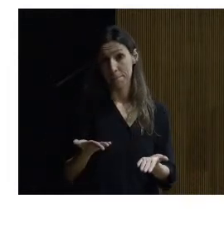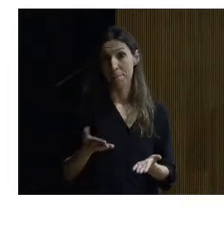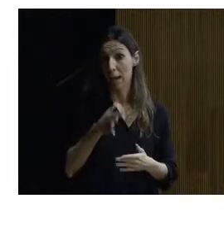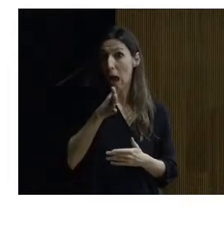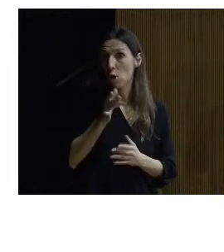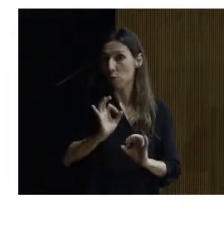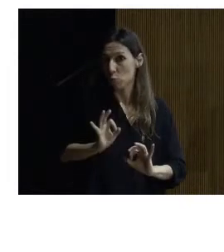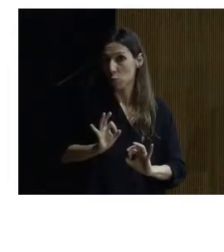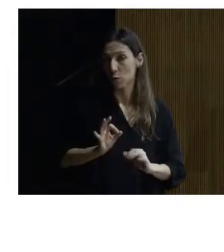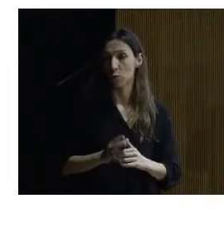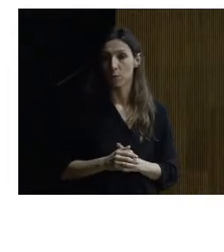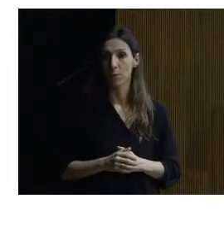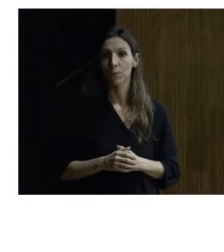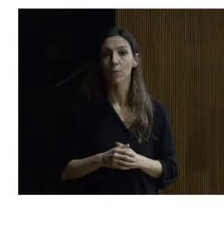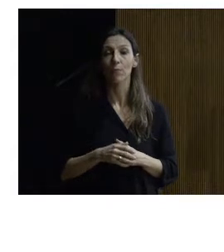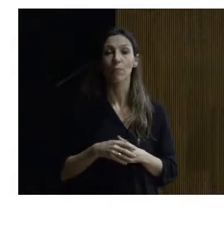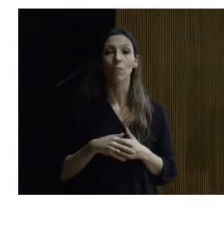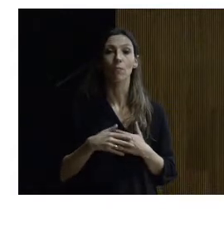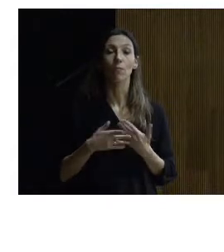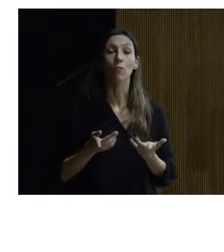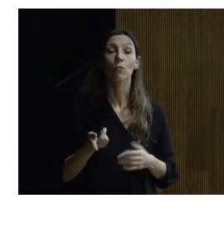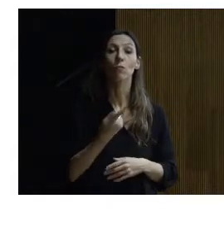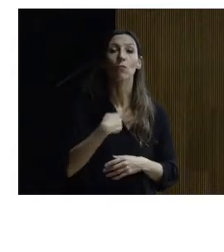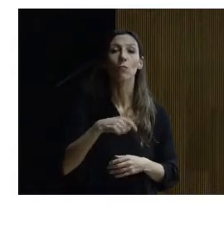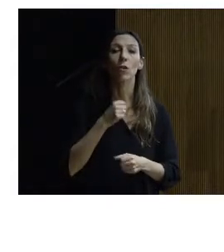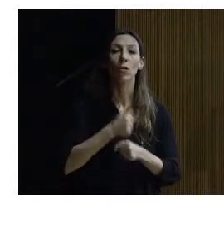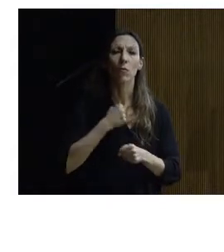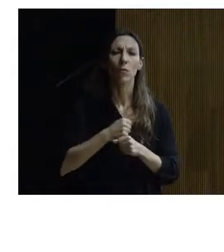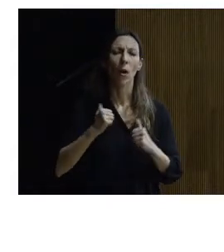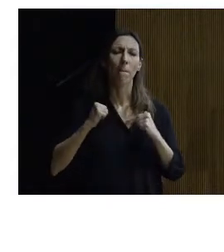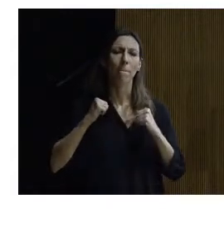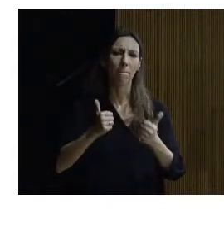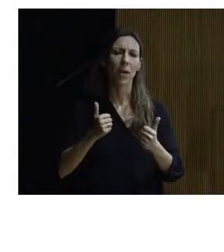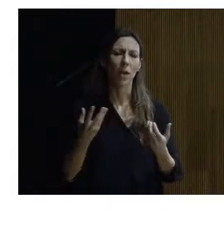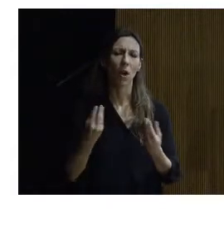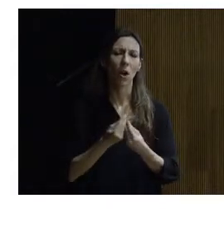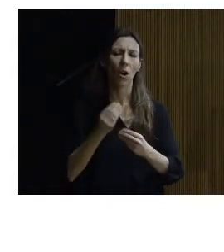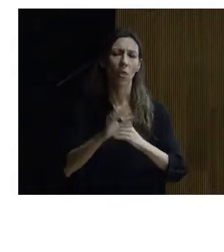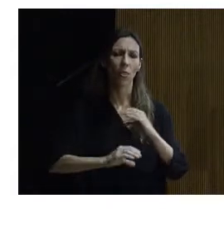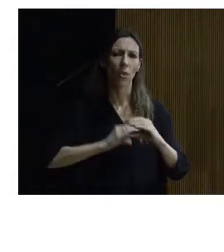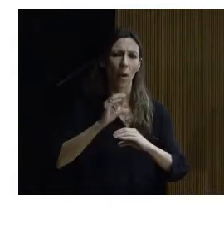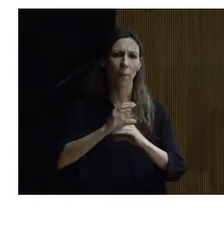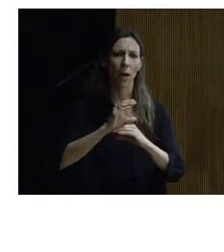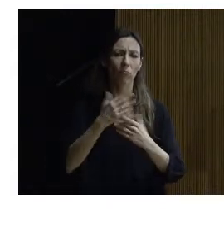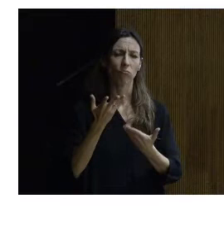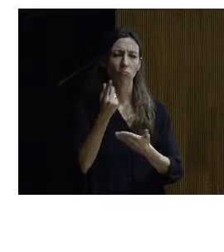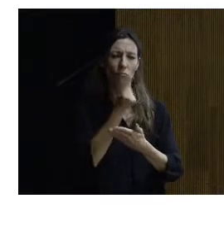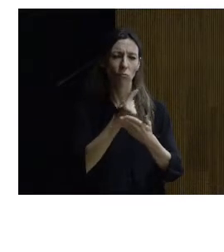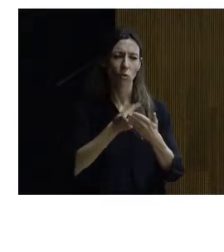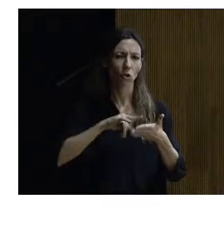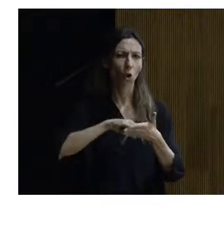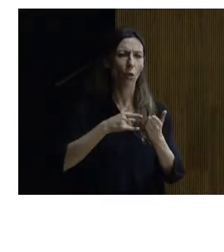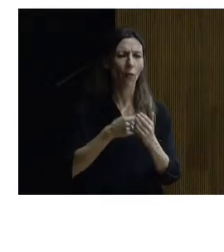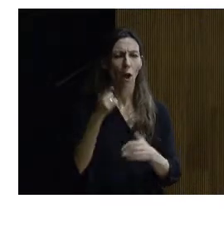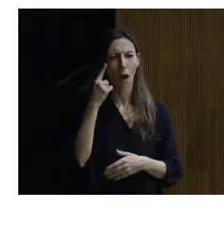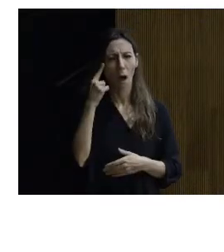momento ¿no? bueno pues fruto de este nosotros nos ponemos a trabajar en el CEAPAT y vamos dibujando soluciones ¿no? no